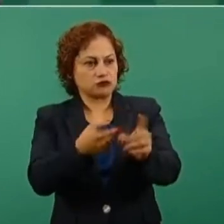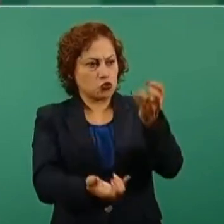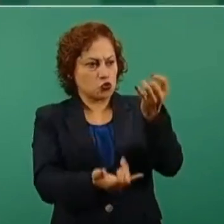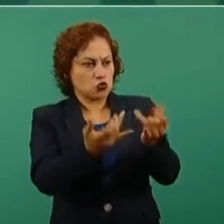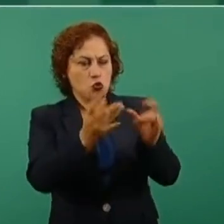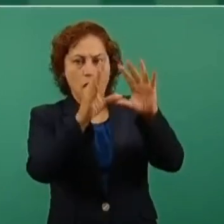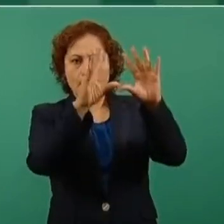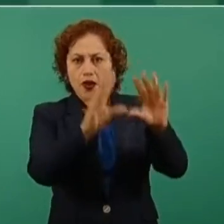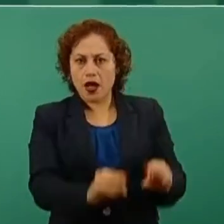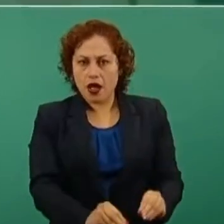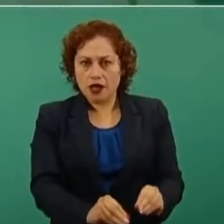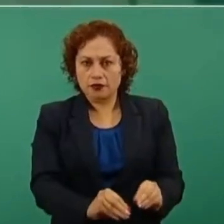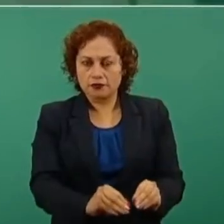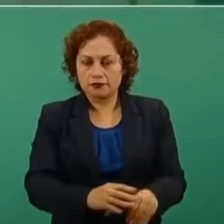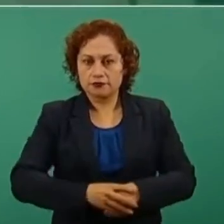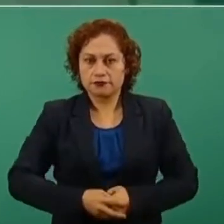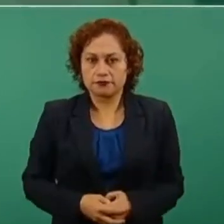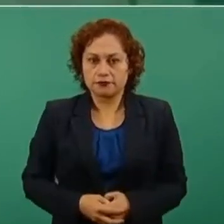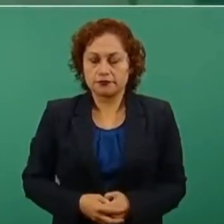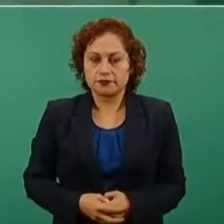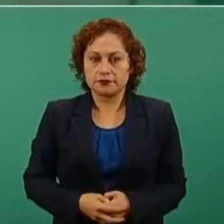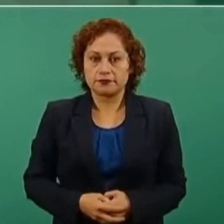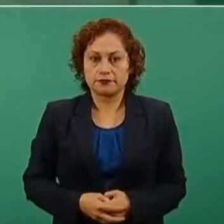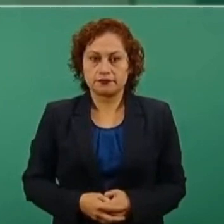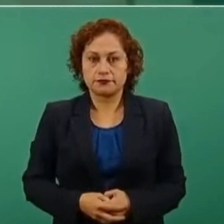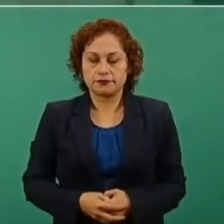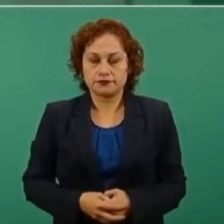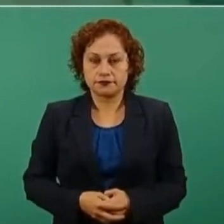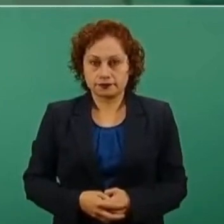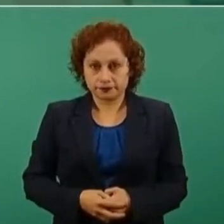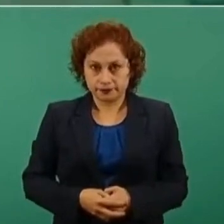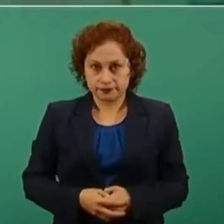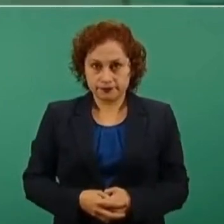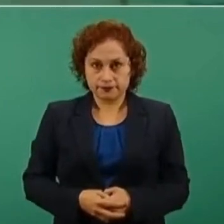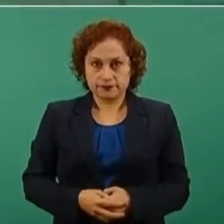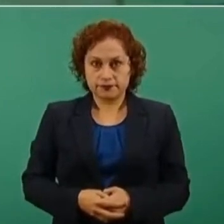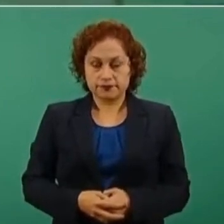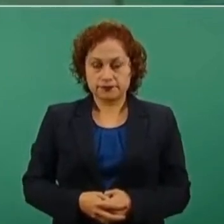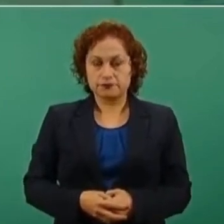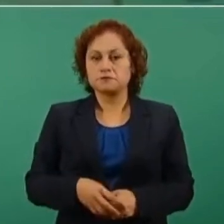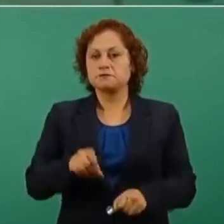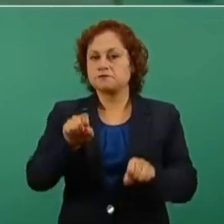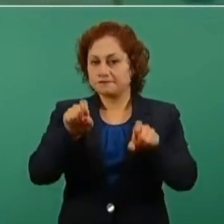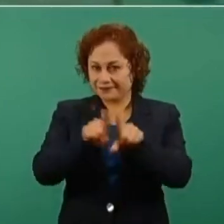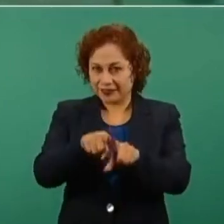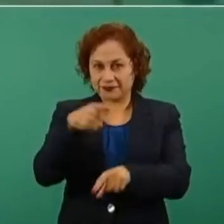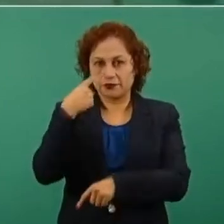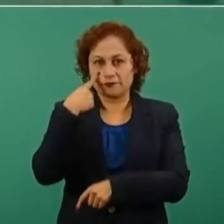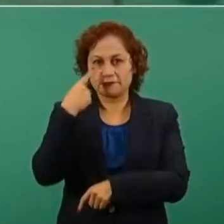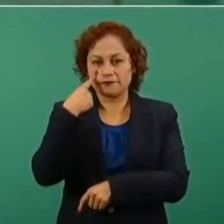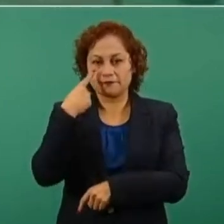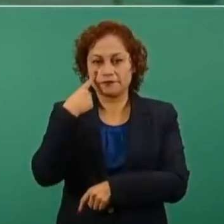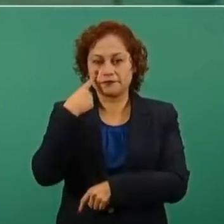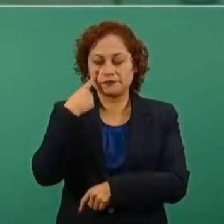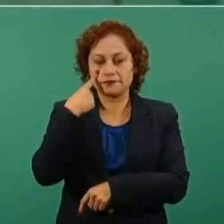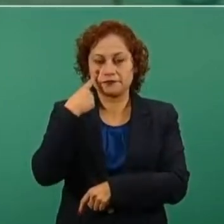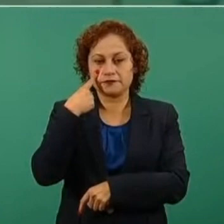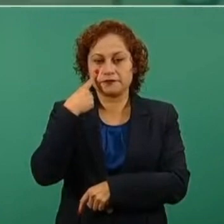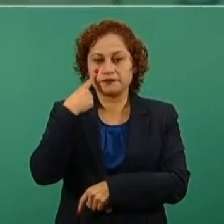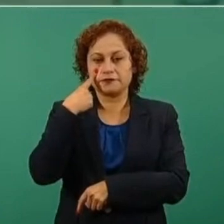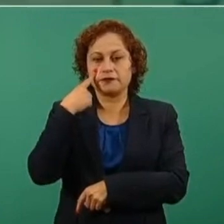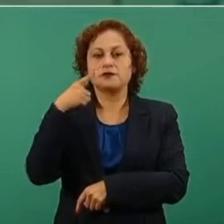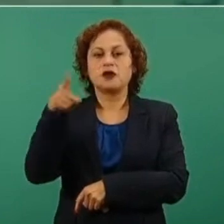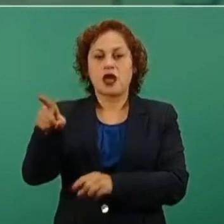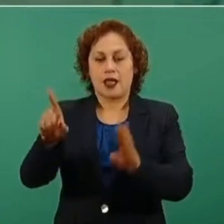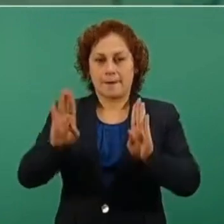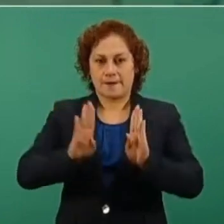Lo mismo se situó un militar con un